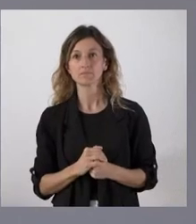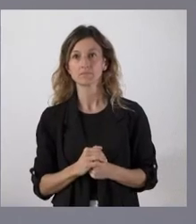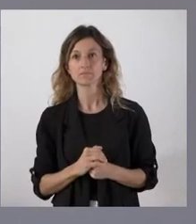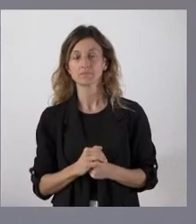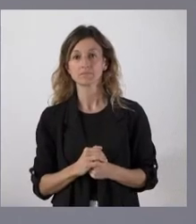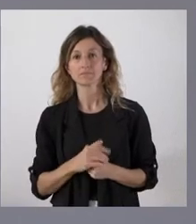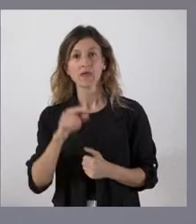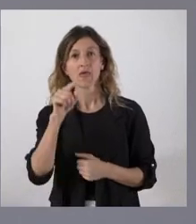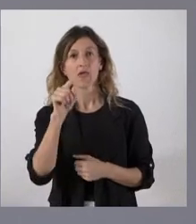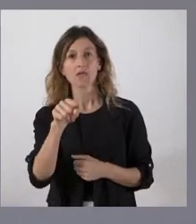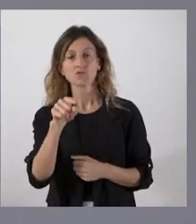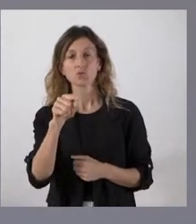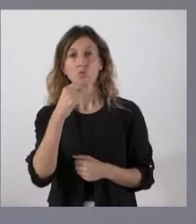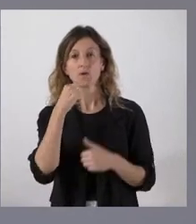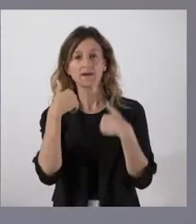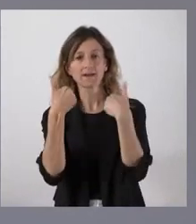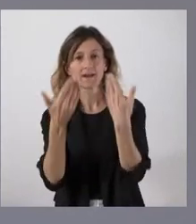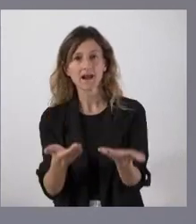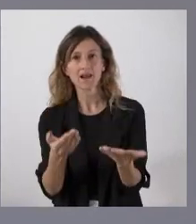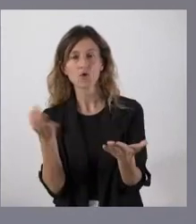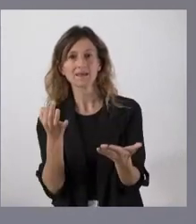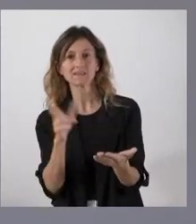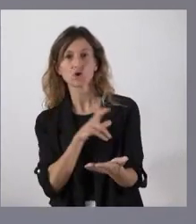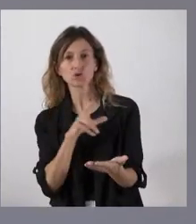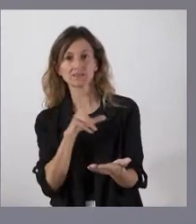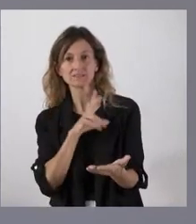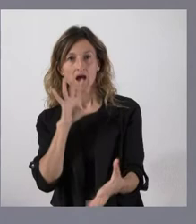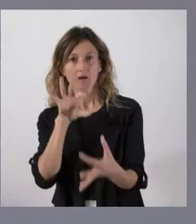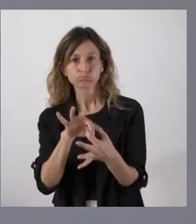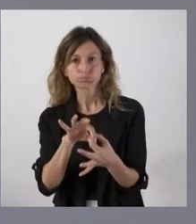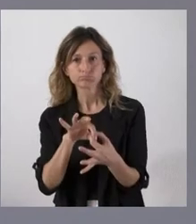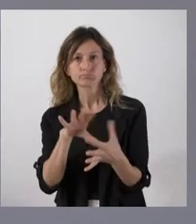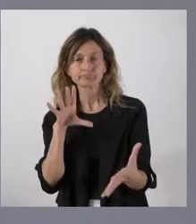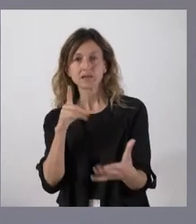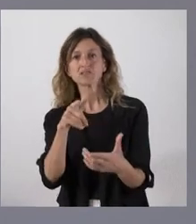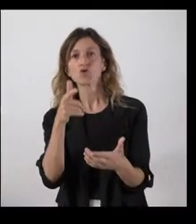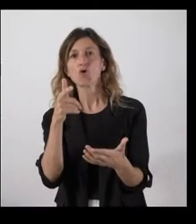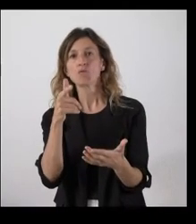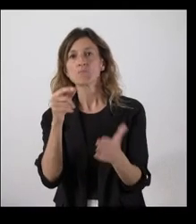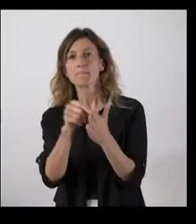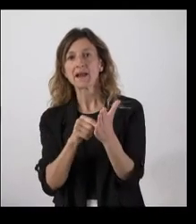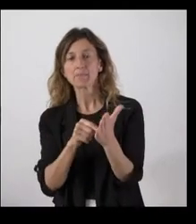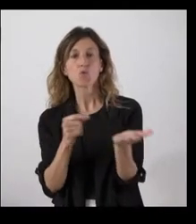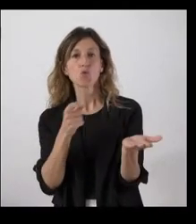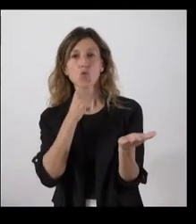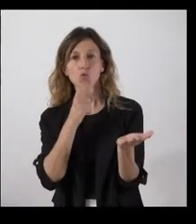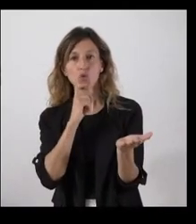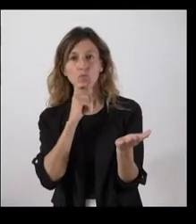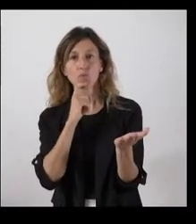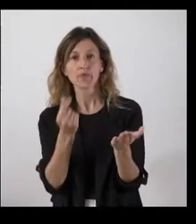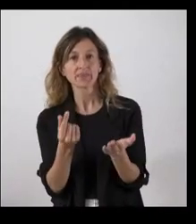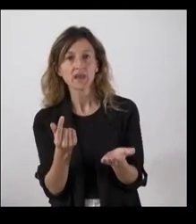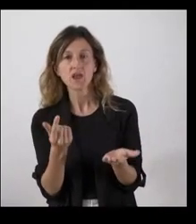¿Cómo se va a considerar que un regalo es una muestra de cortesía? ¿Quién va a baremar eso? ¿Hay un baremo por una cuantía